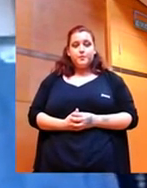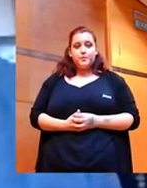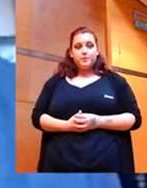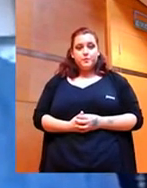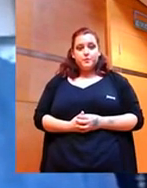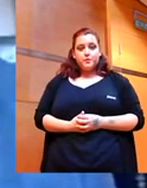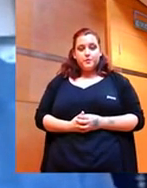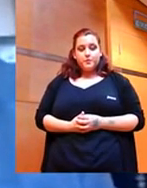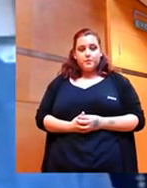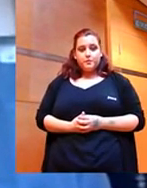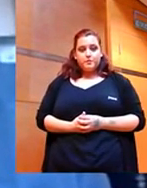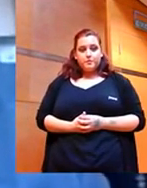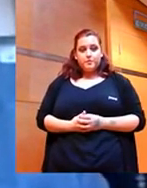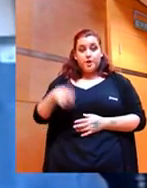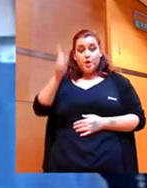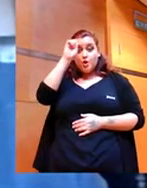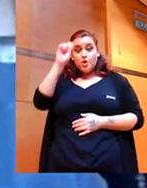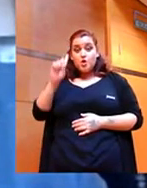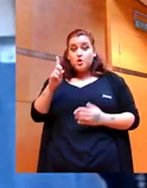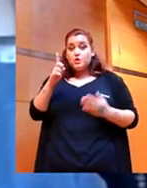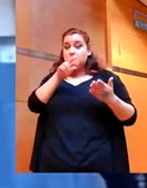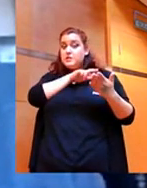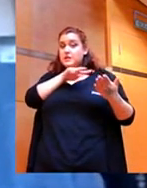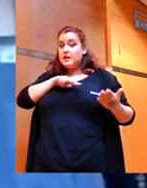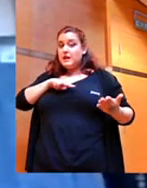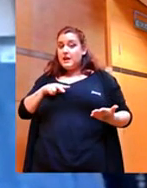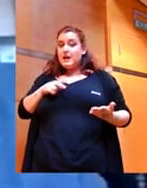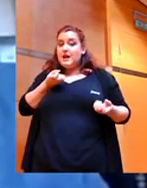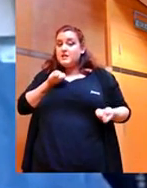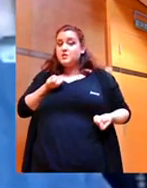leerla, la exposición de motivos, ¿cómo quedaría?